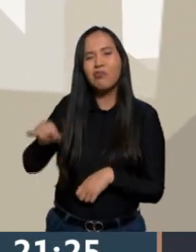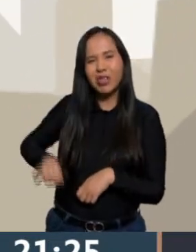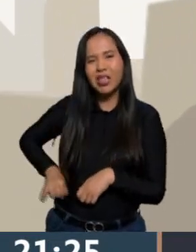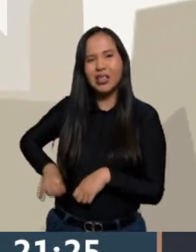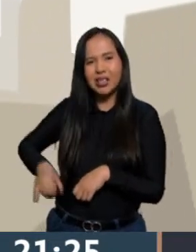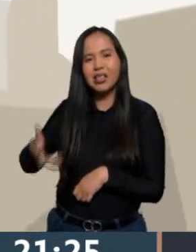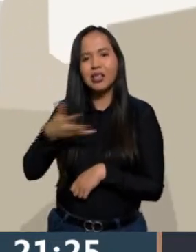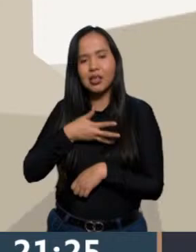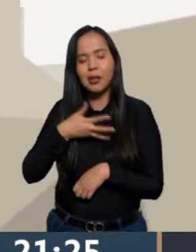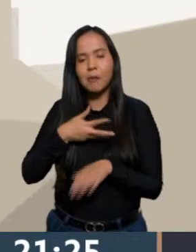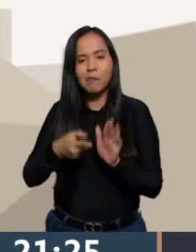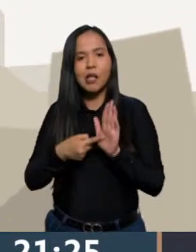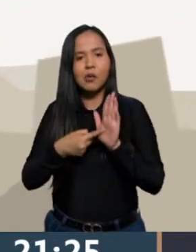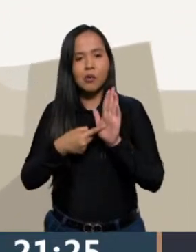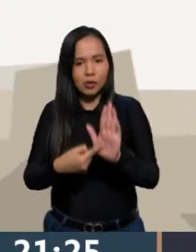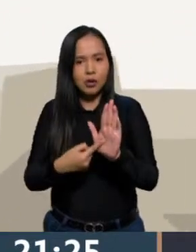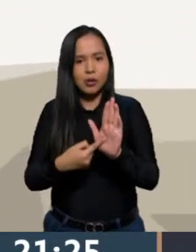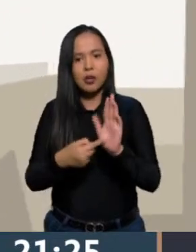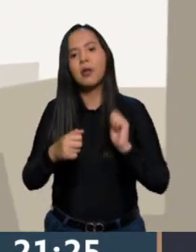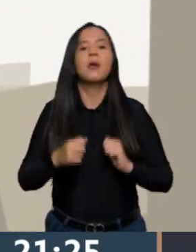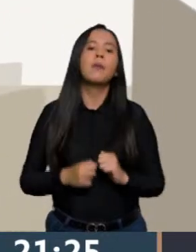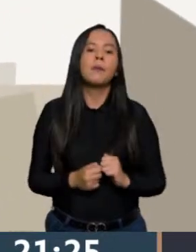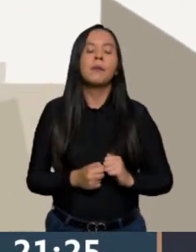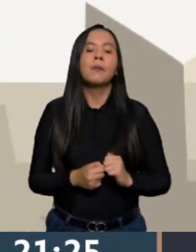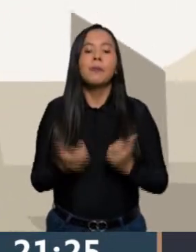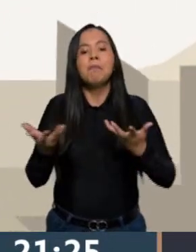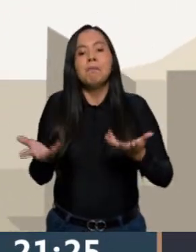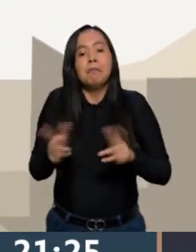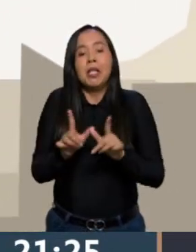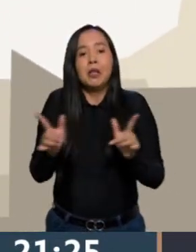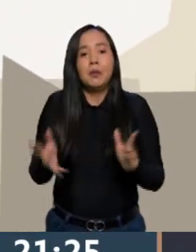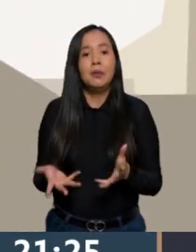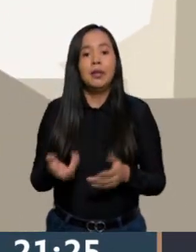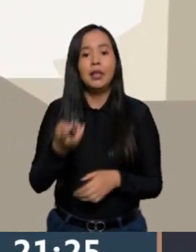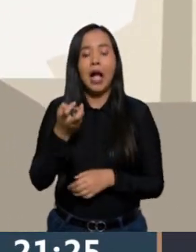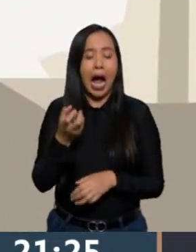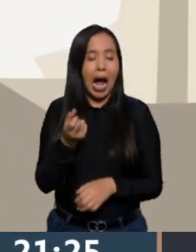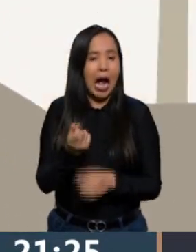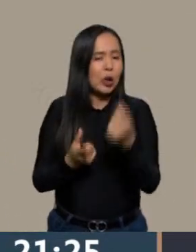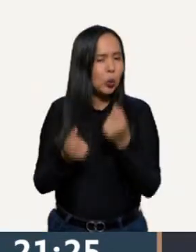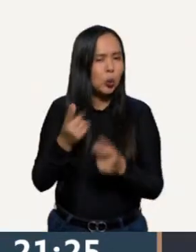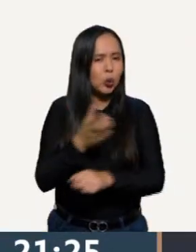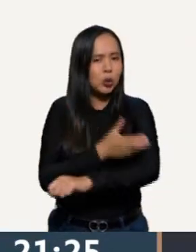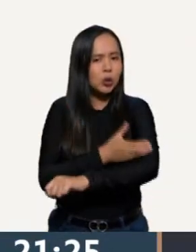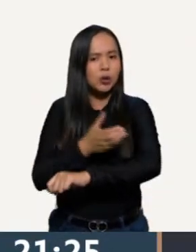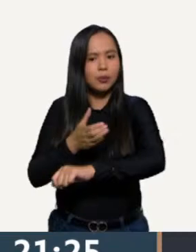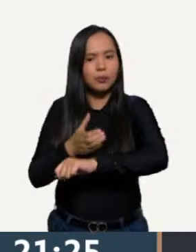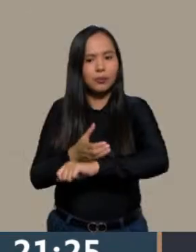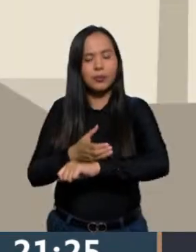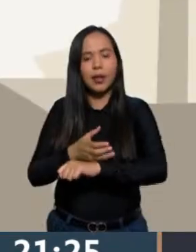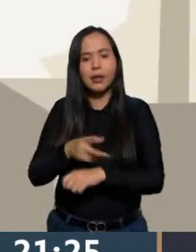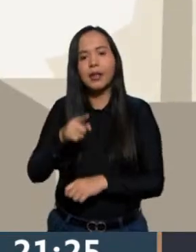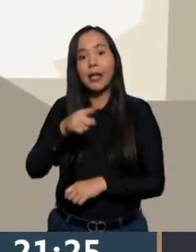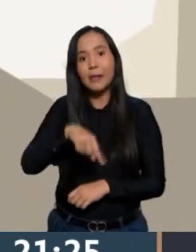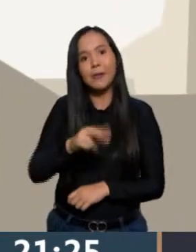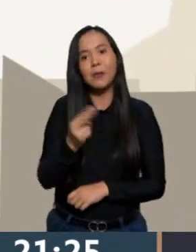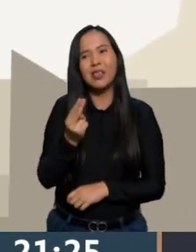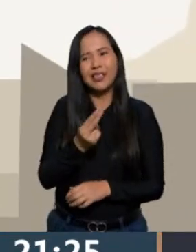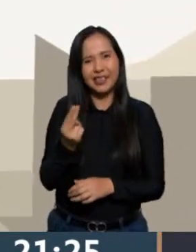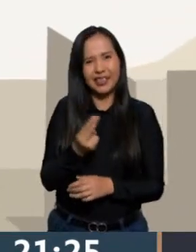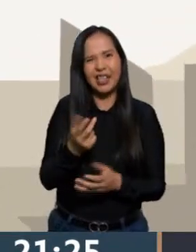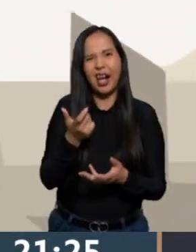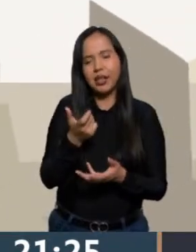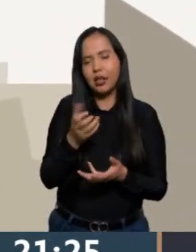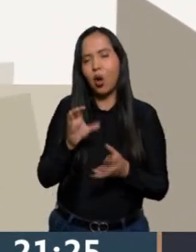que ha evidenciado, y pues, listo, ¿no? Muchos compañeros, pues, partiendo de la necesidad y la